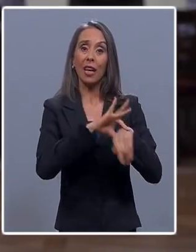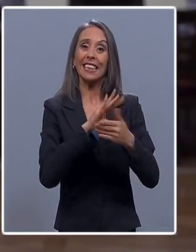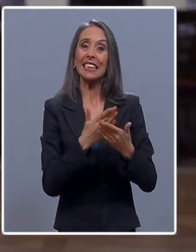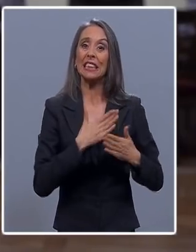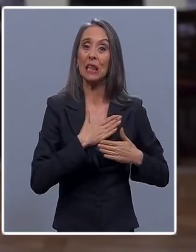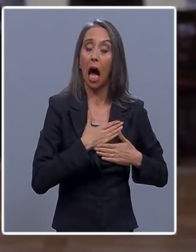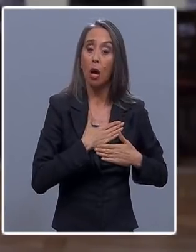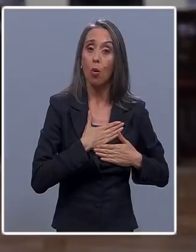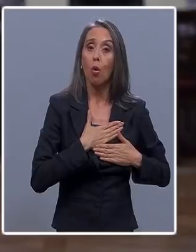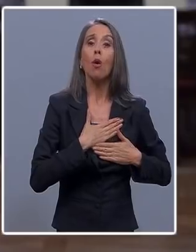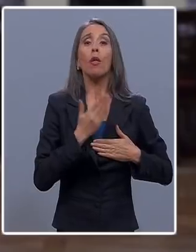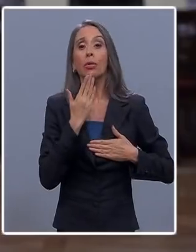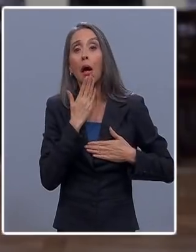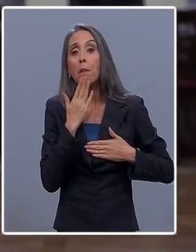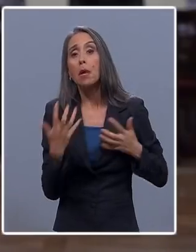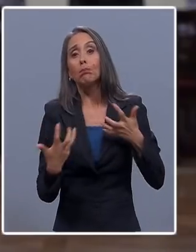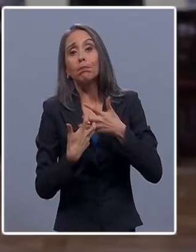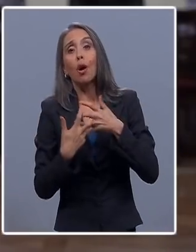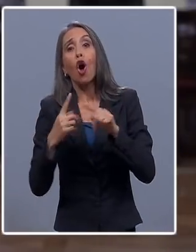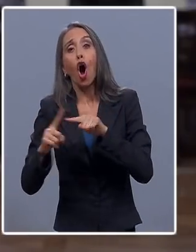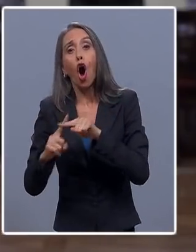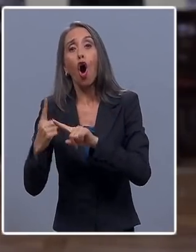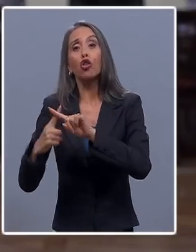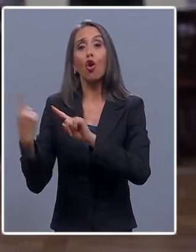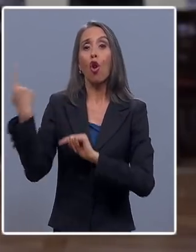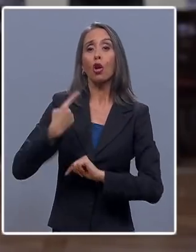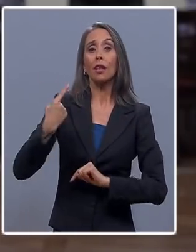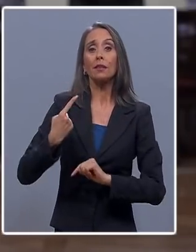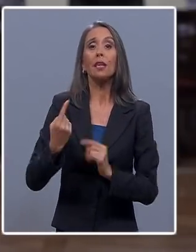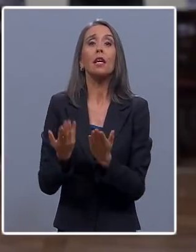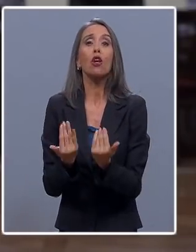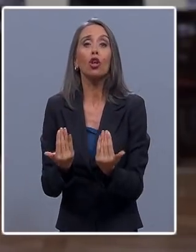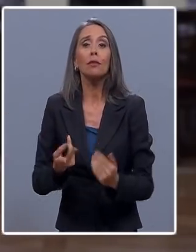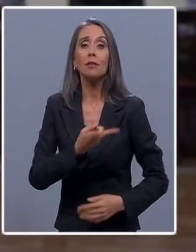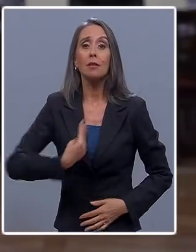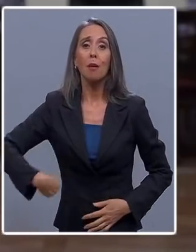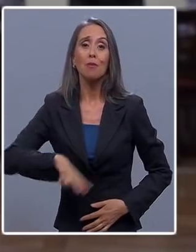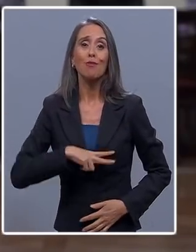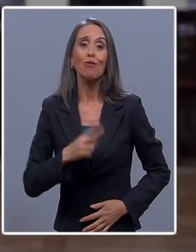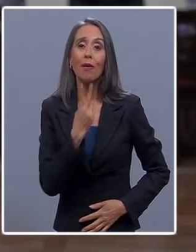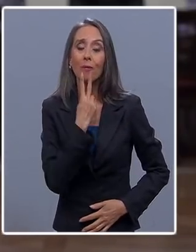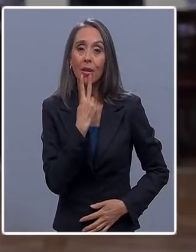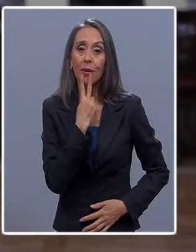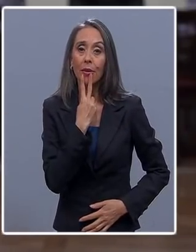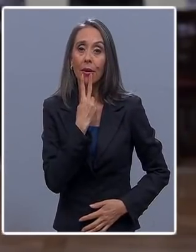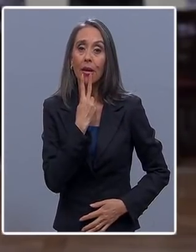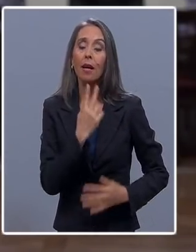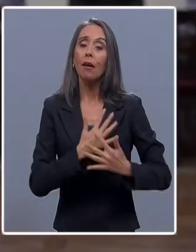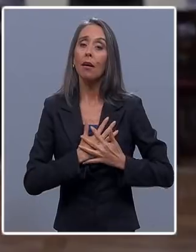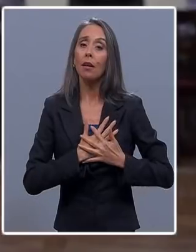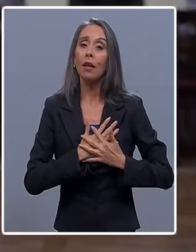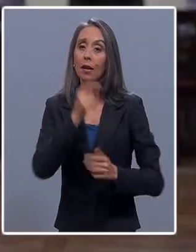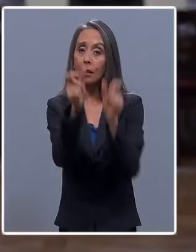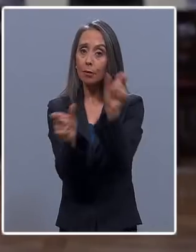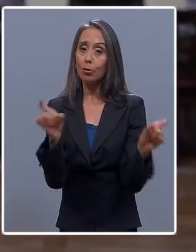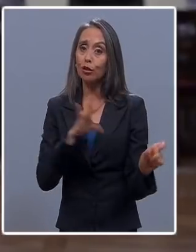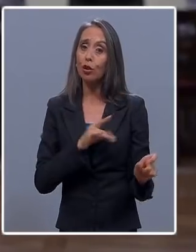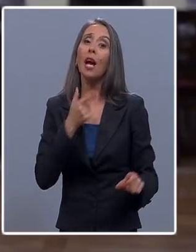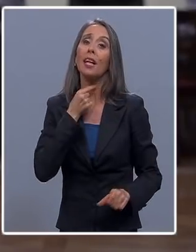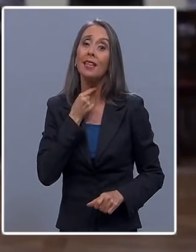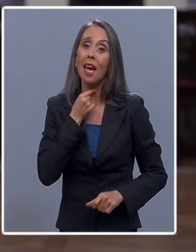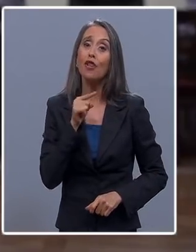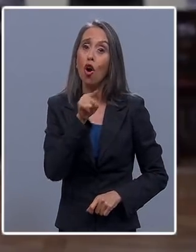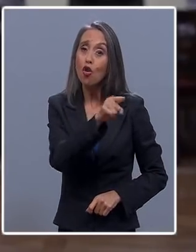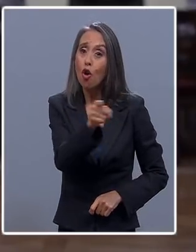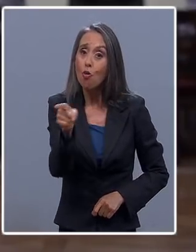con las otras exigencias y necesidades de nuestras vidas. Queridos compatriotas, hoy quiero compartir